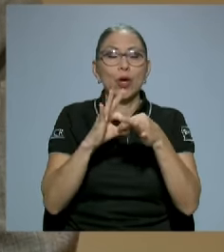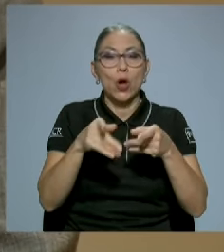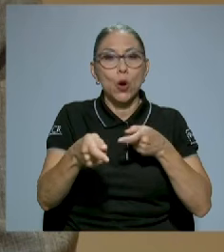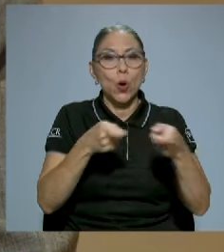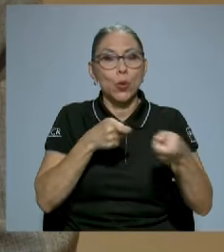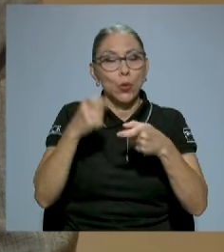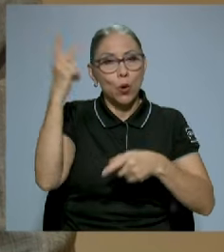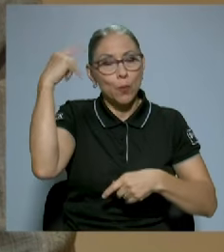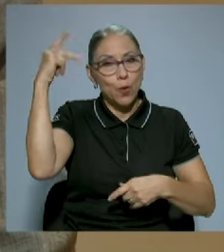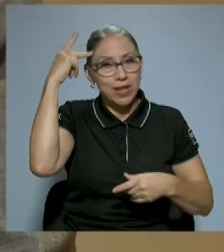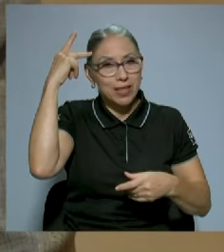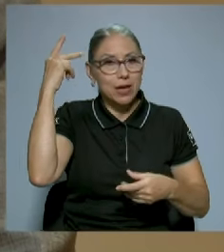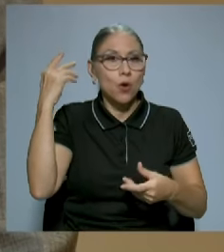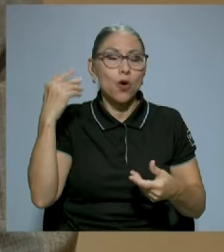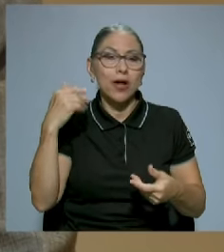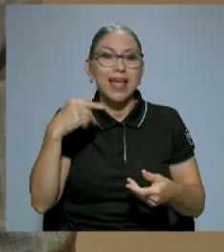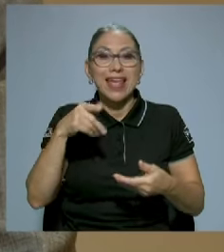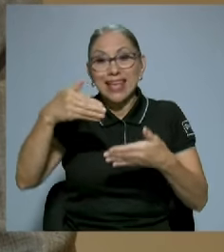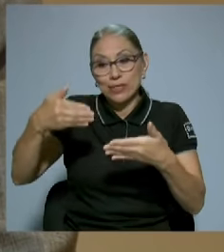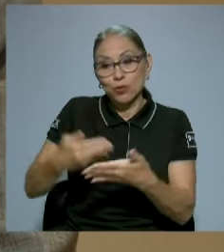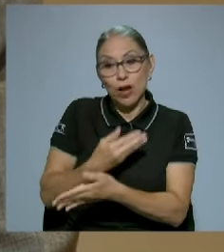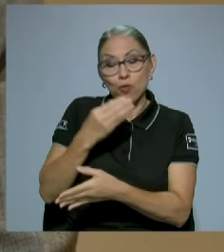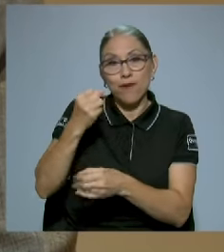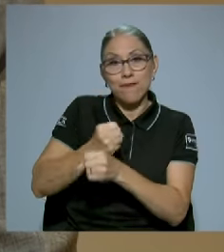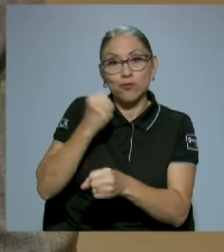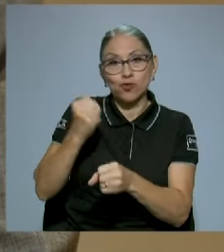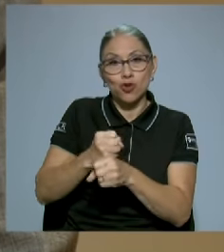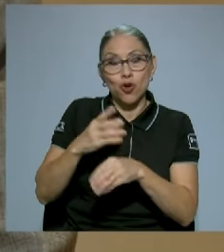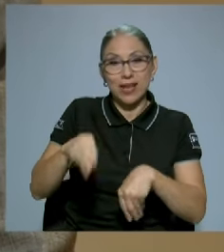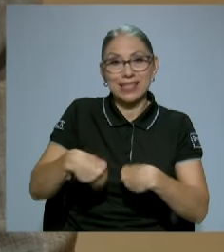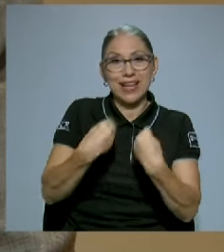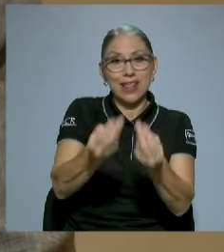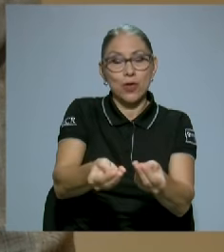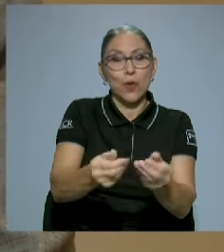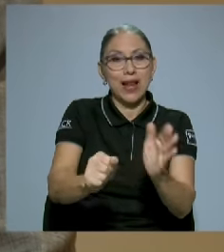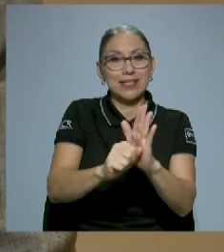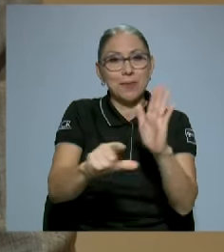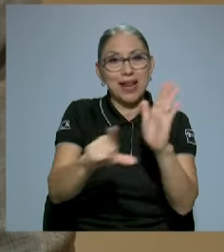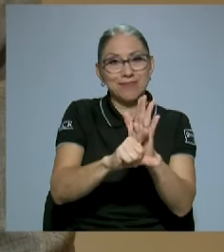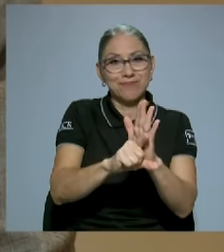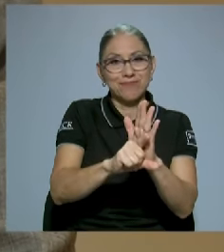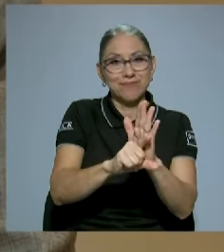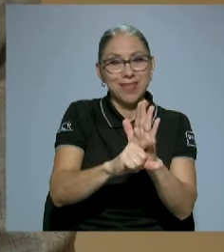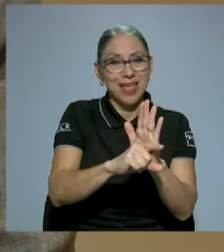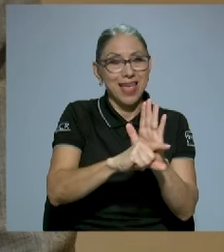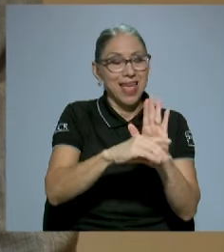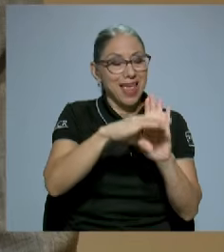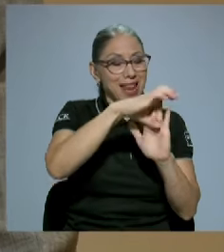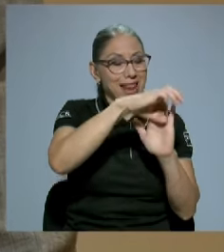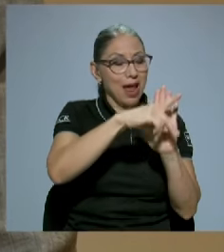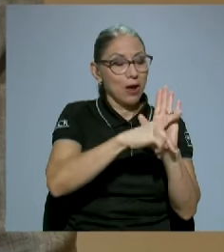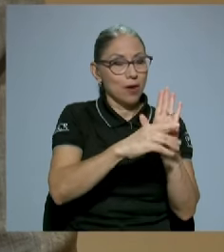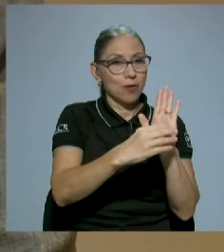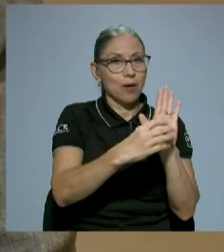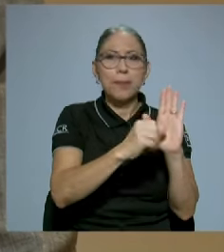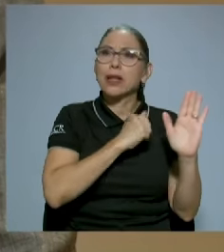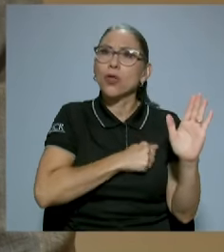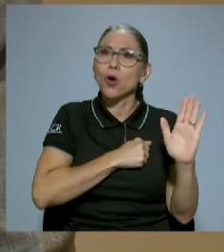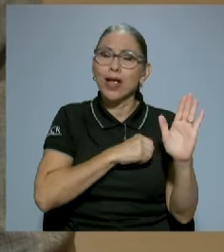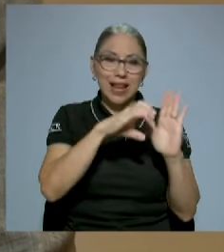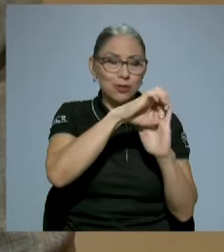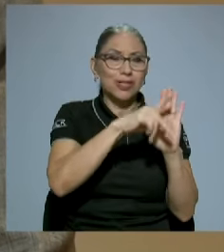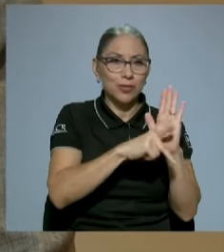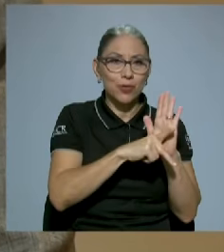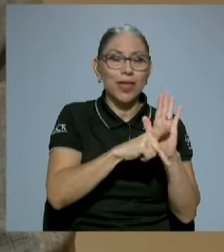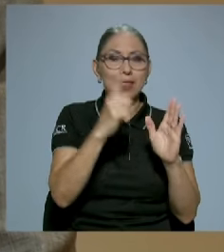fue una nueva función que se le otorgó a la Asamblea Legislativa y a la constituyente de él, perdón, en la constitución de